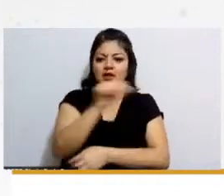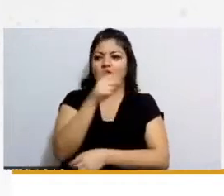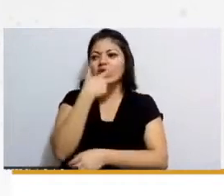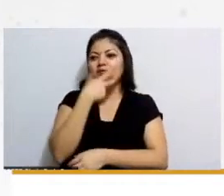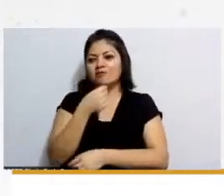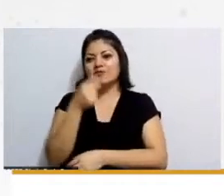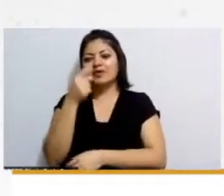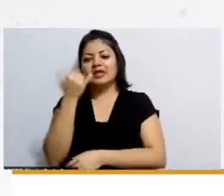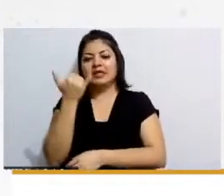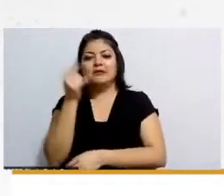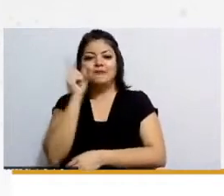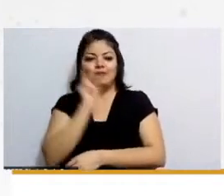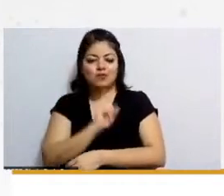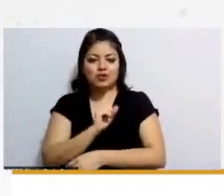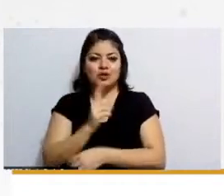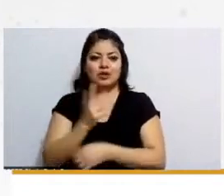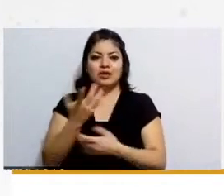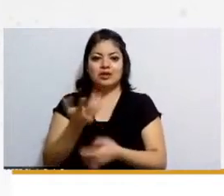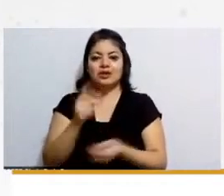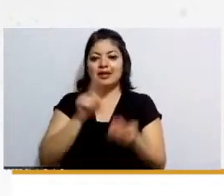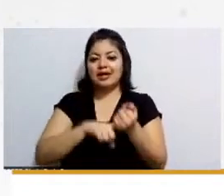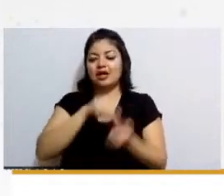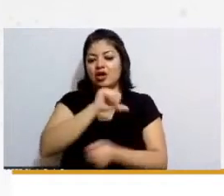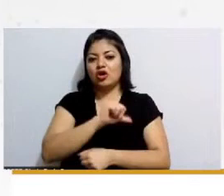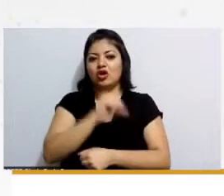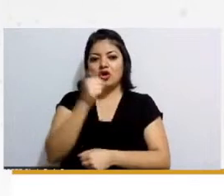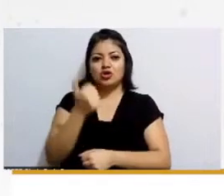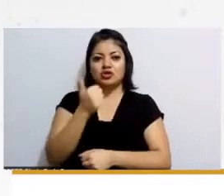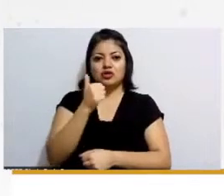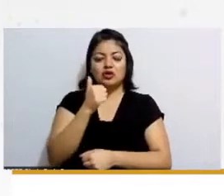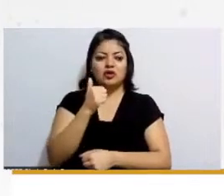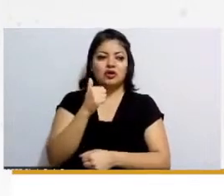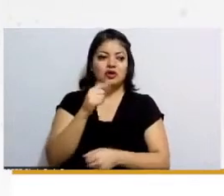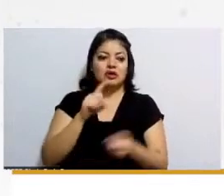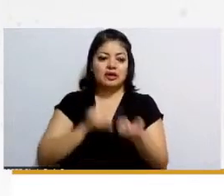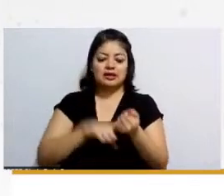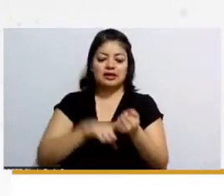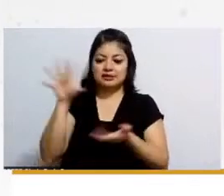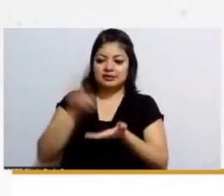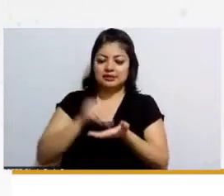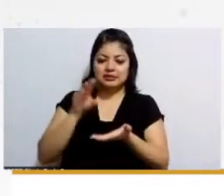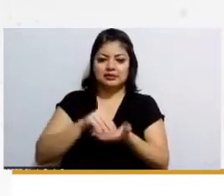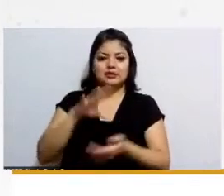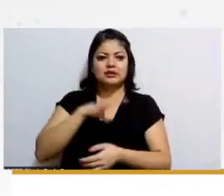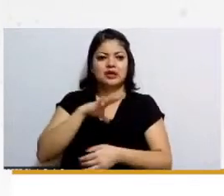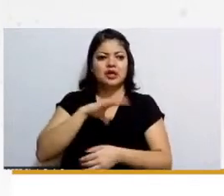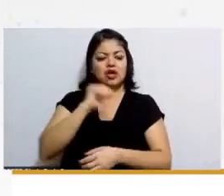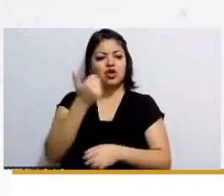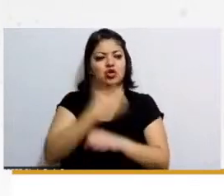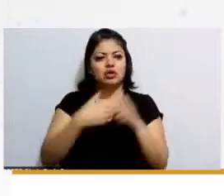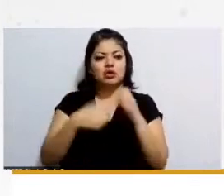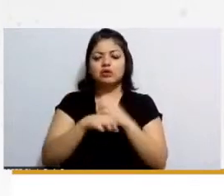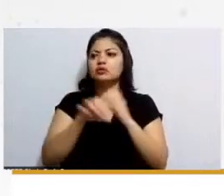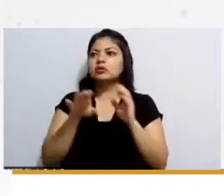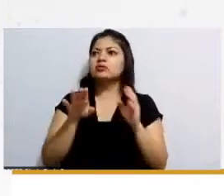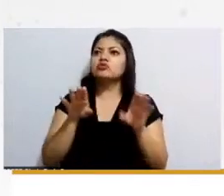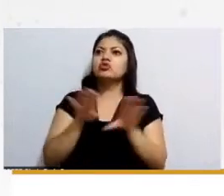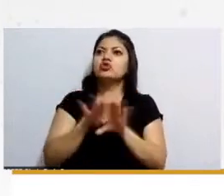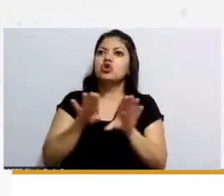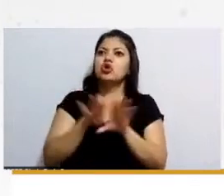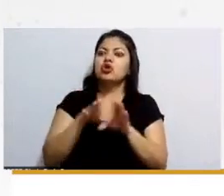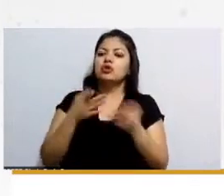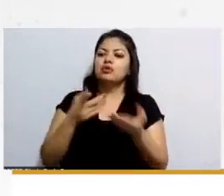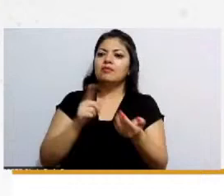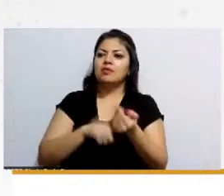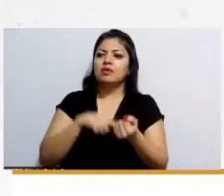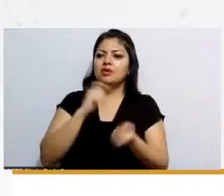a veces que se digamos que se lleva buena parte del cuaderno pero también hay otras cuestiones como el interés superior